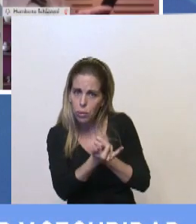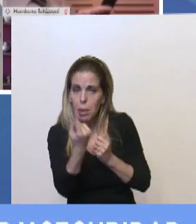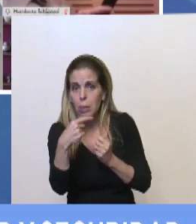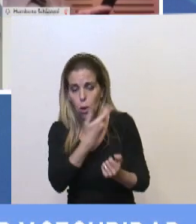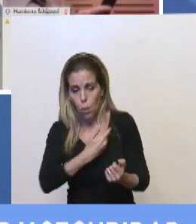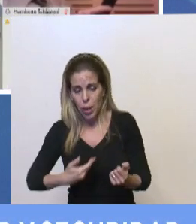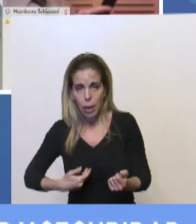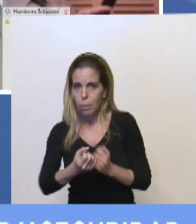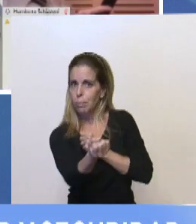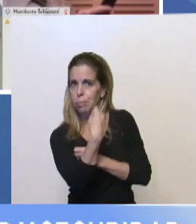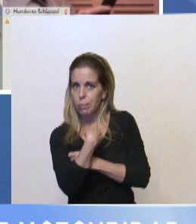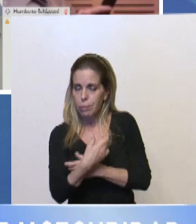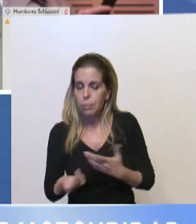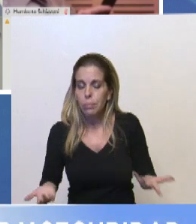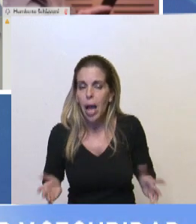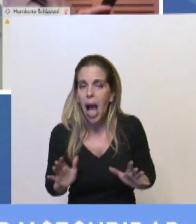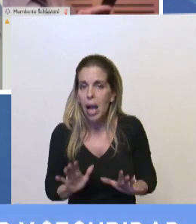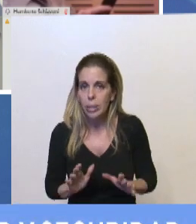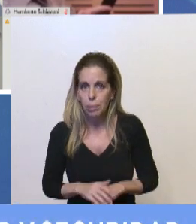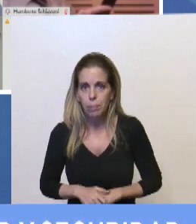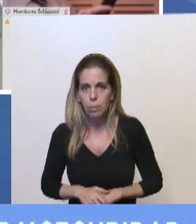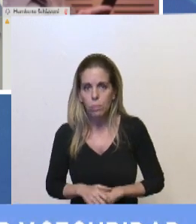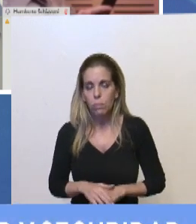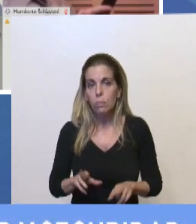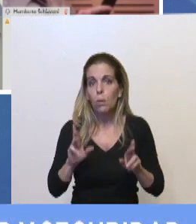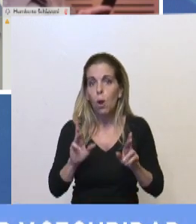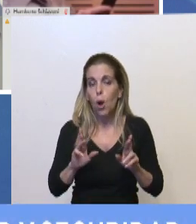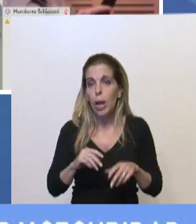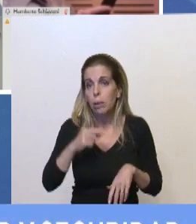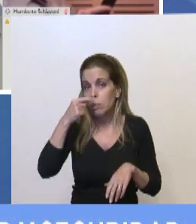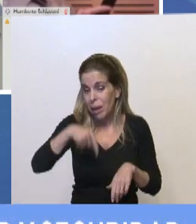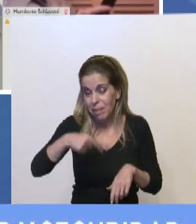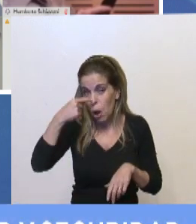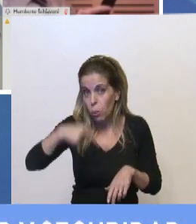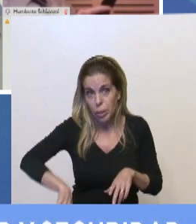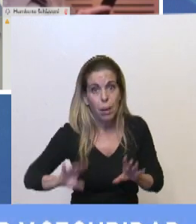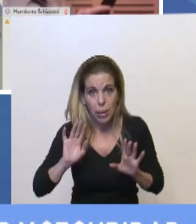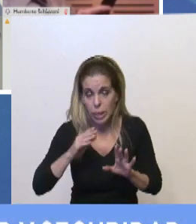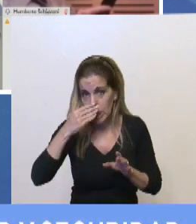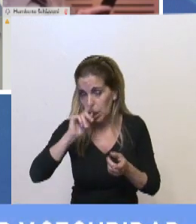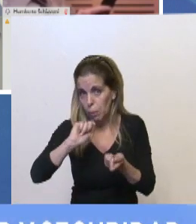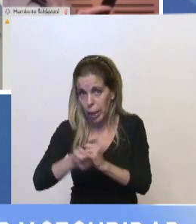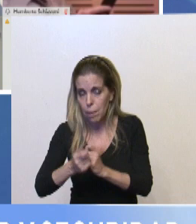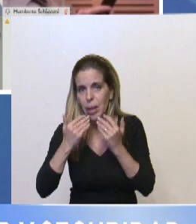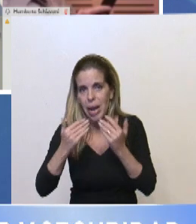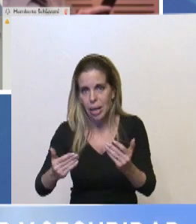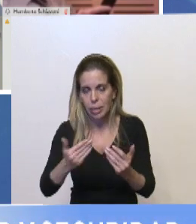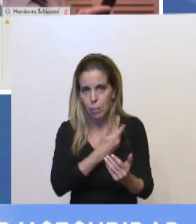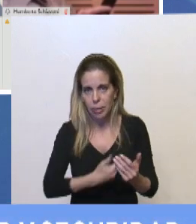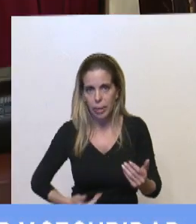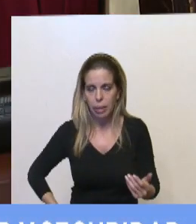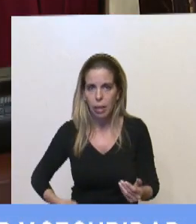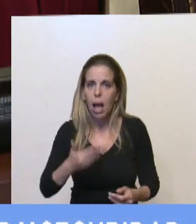no nos escucharon. Así será. Espero que la última vez y que no siga siendo de esta manera. Gracias, señora